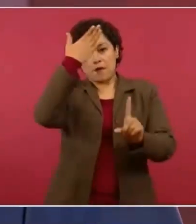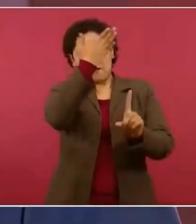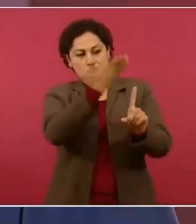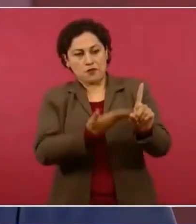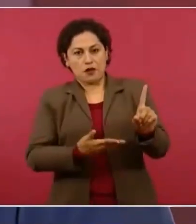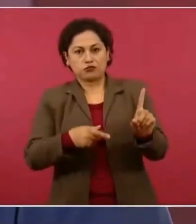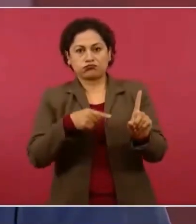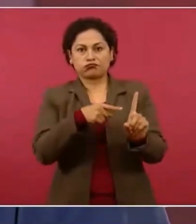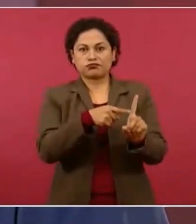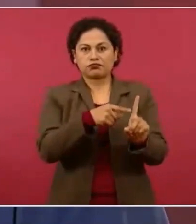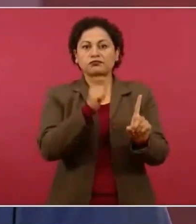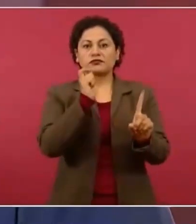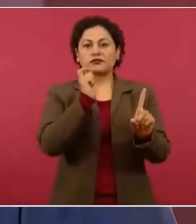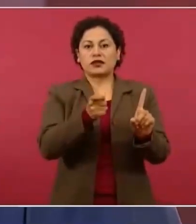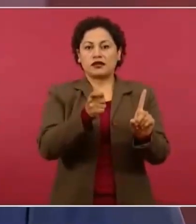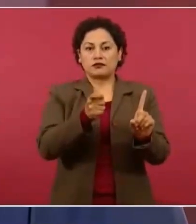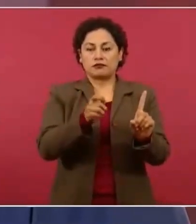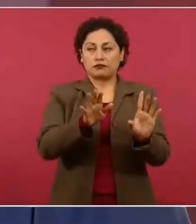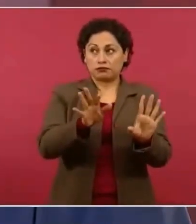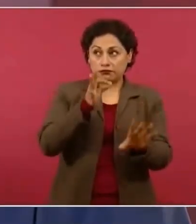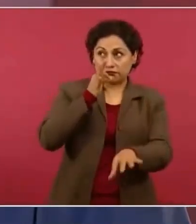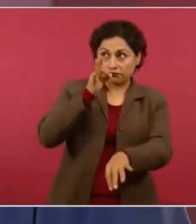riesgo su vida,